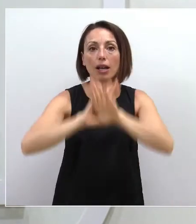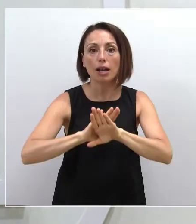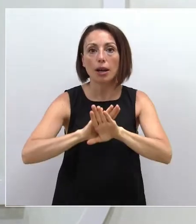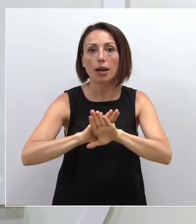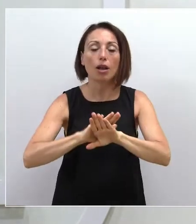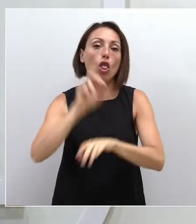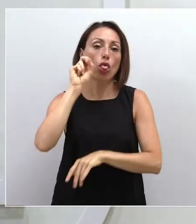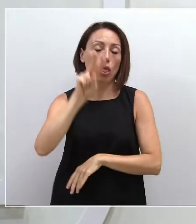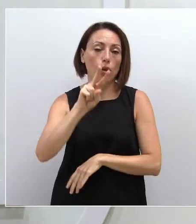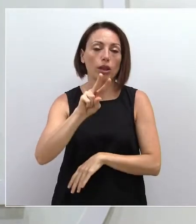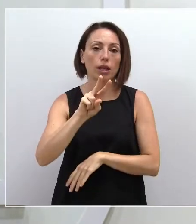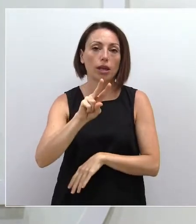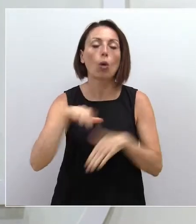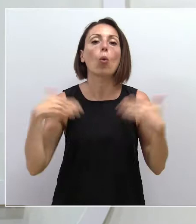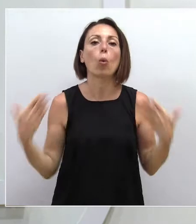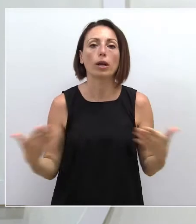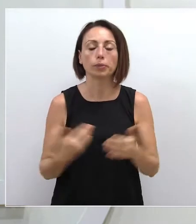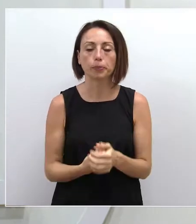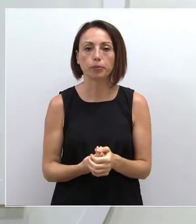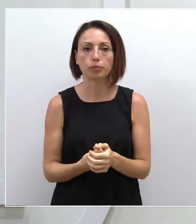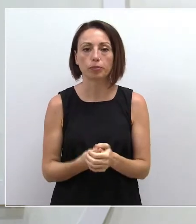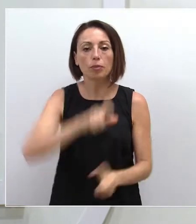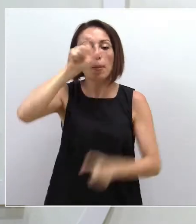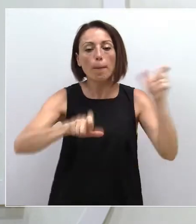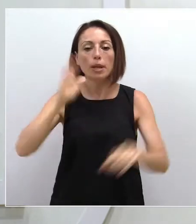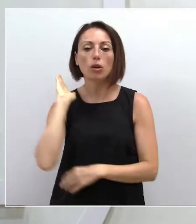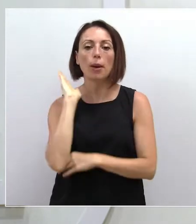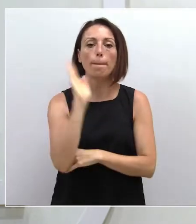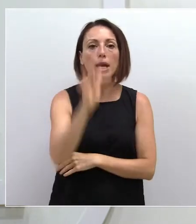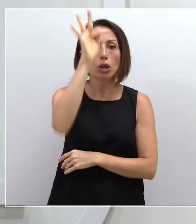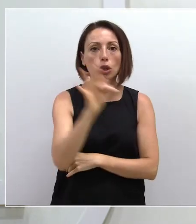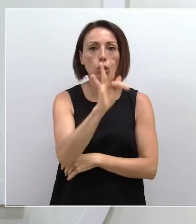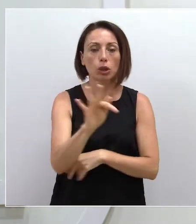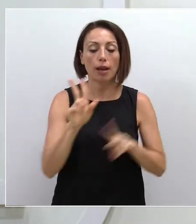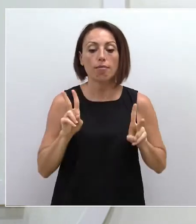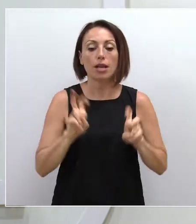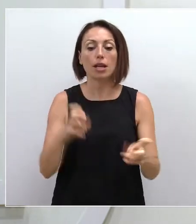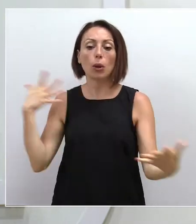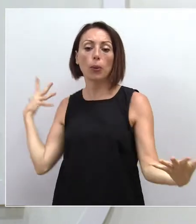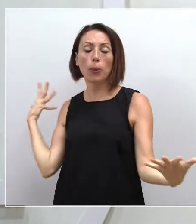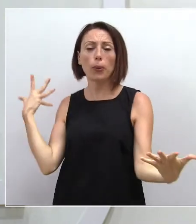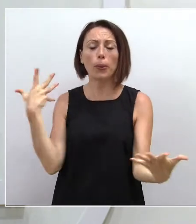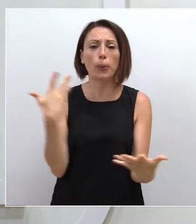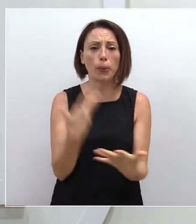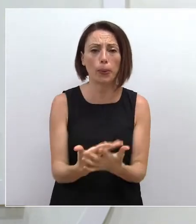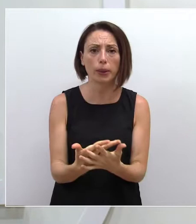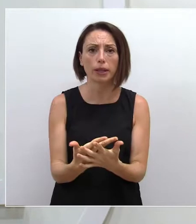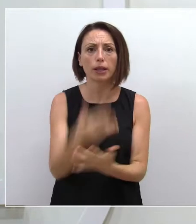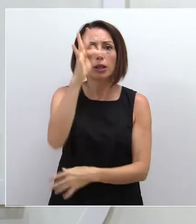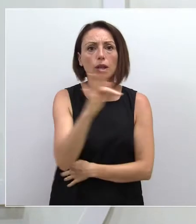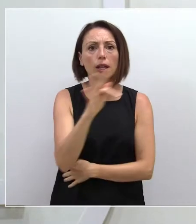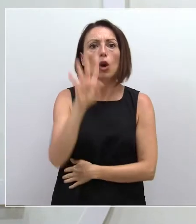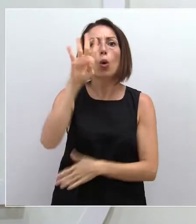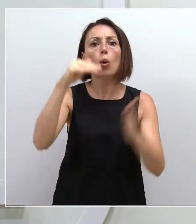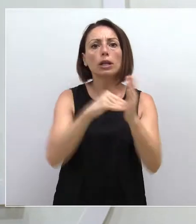.59 horas, era la siguiente. El número de afectados total desde el inicio del brote de esta pandemia asciende a